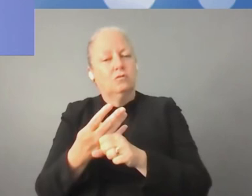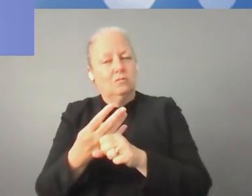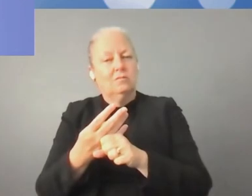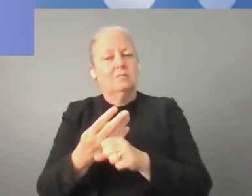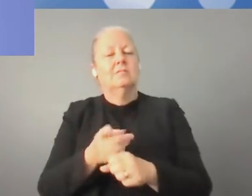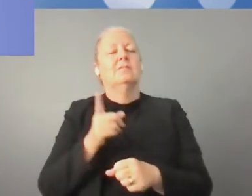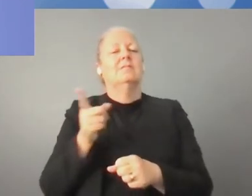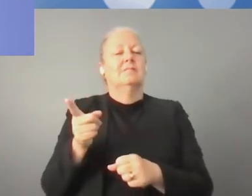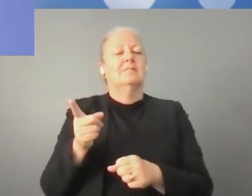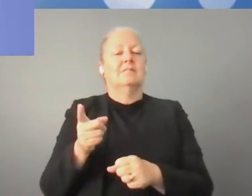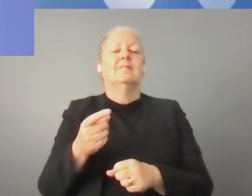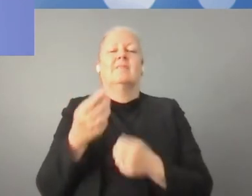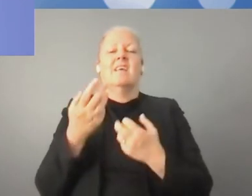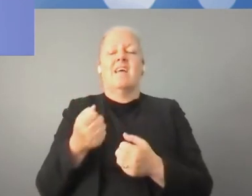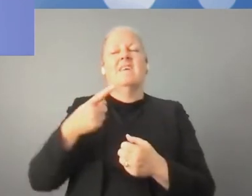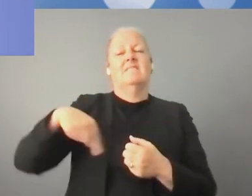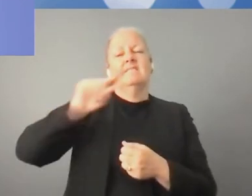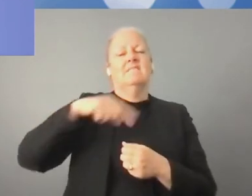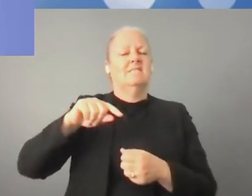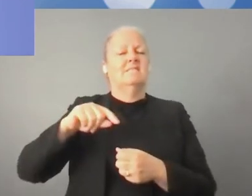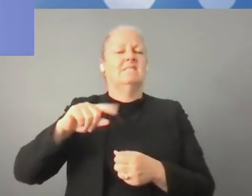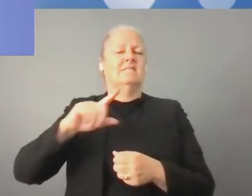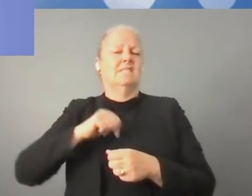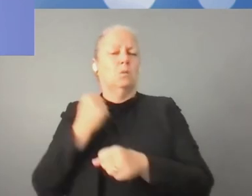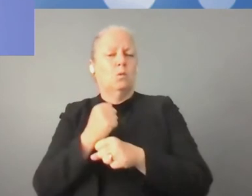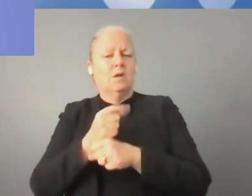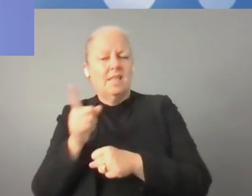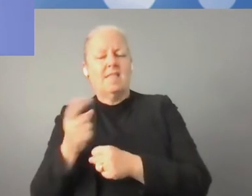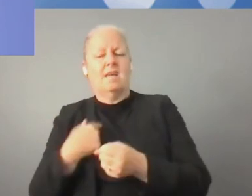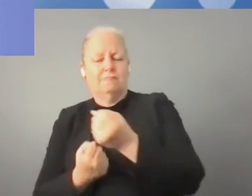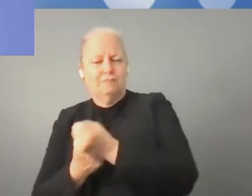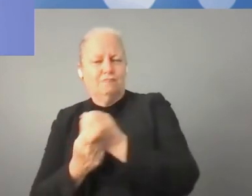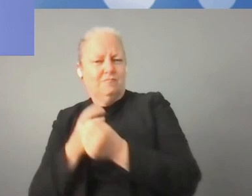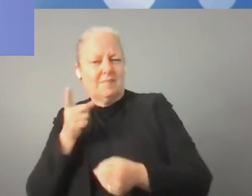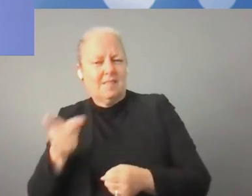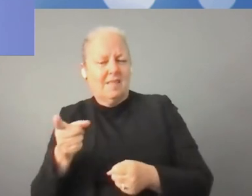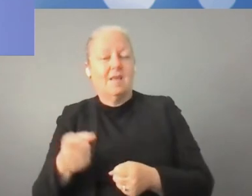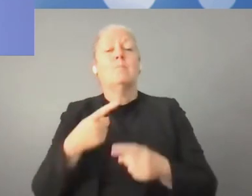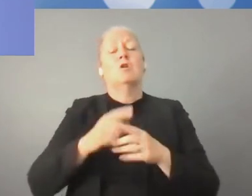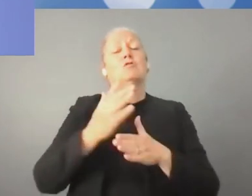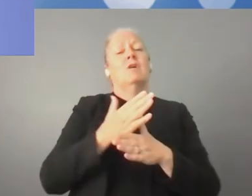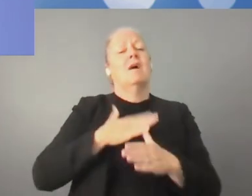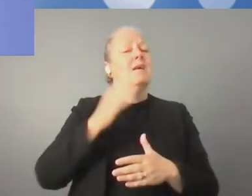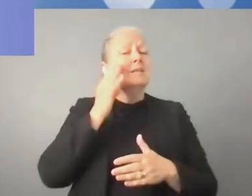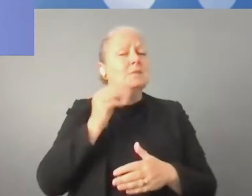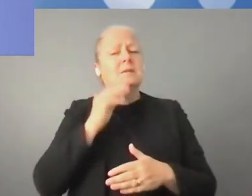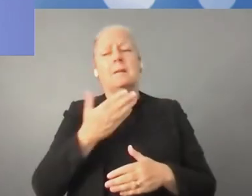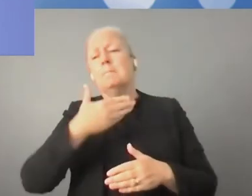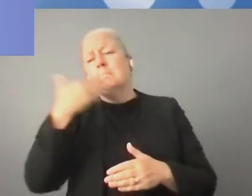Compartiremos y cooperaremos en alcanzar el objetivo de los objetivos de desarrollo sostenible.